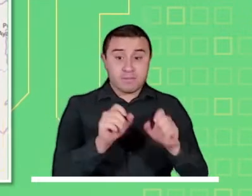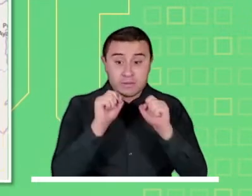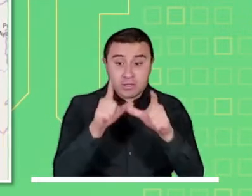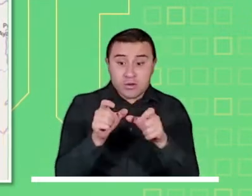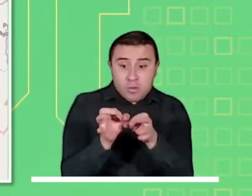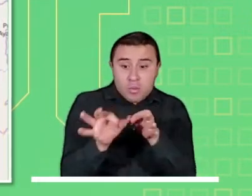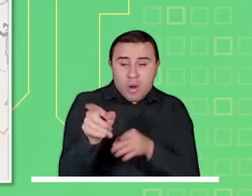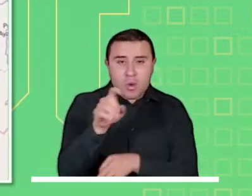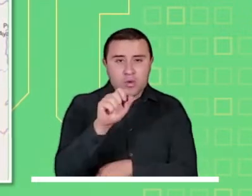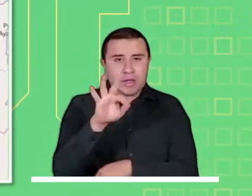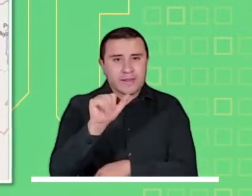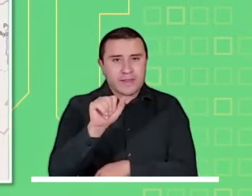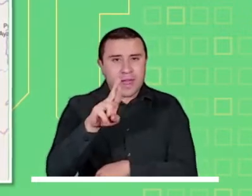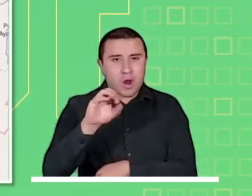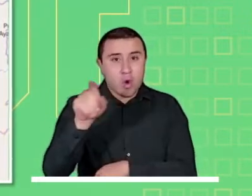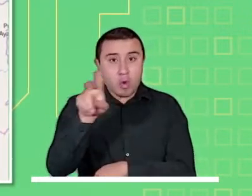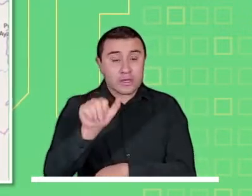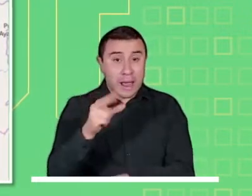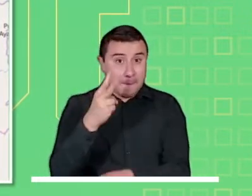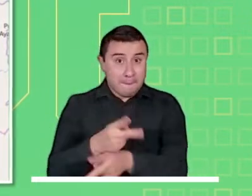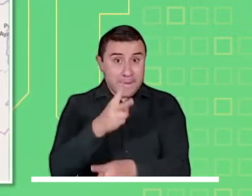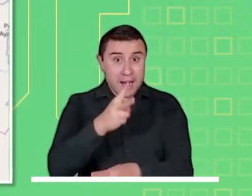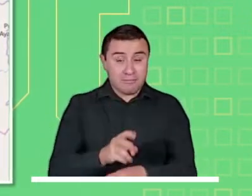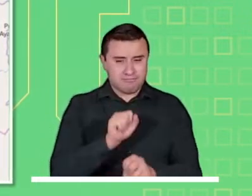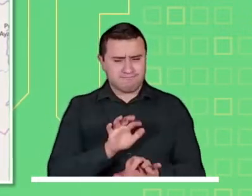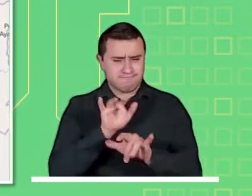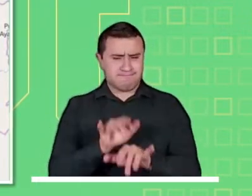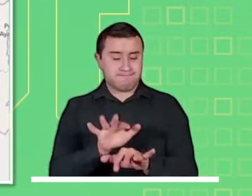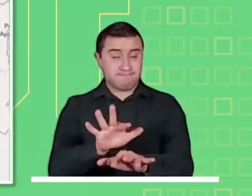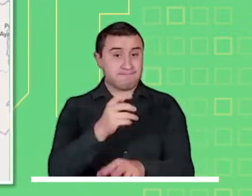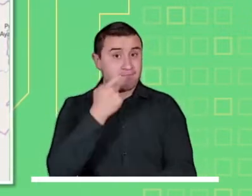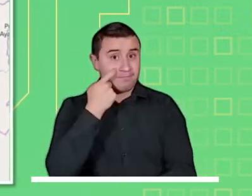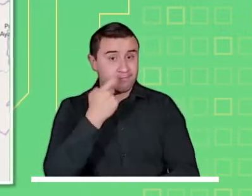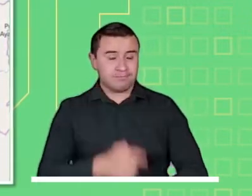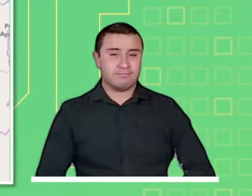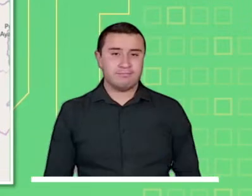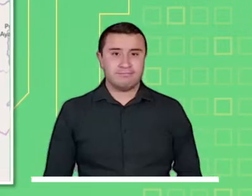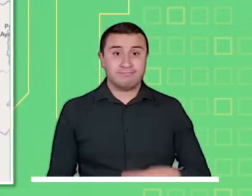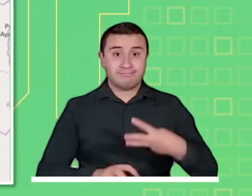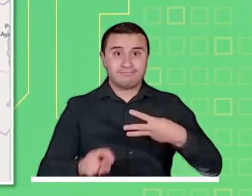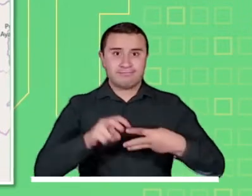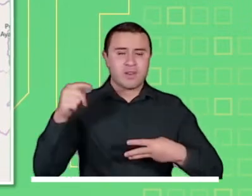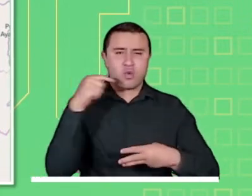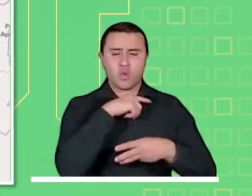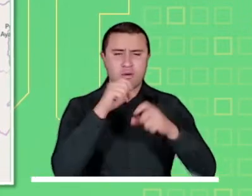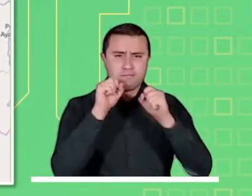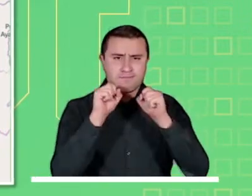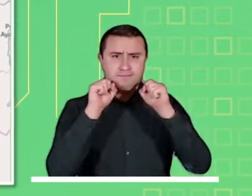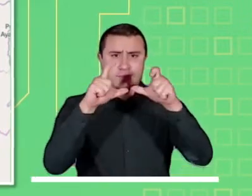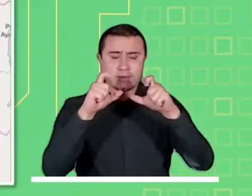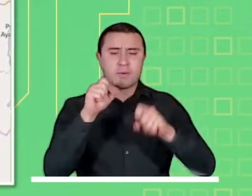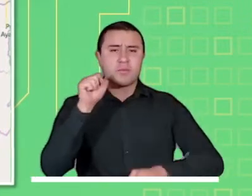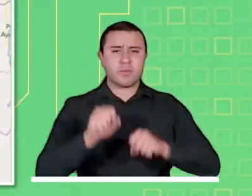del río Otún y sus afluentes. Se recomienda especial atención en el municipio de Santa Rosa de Cabal.